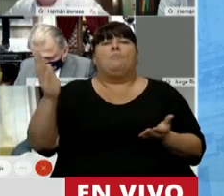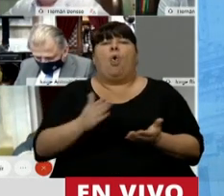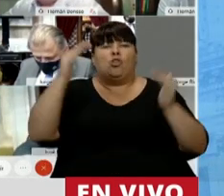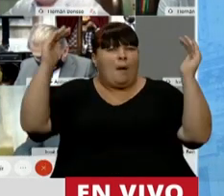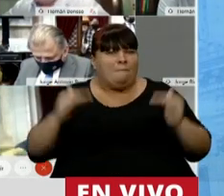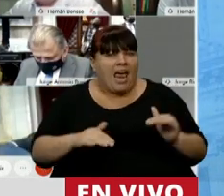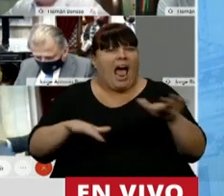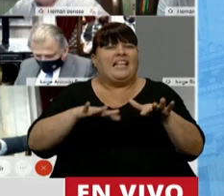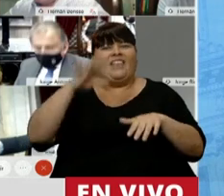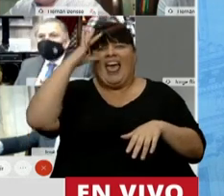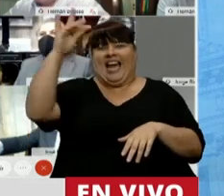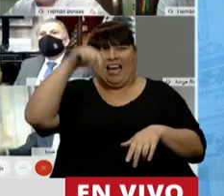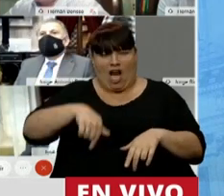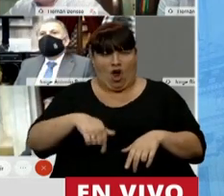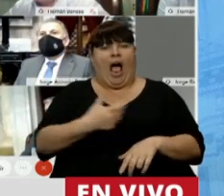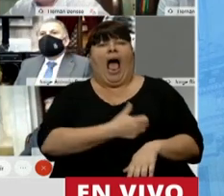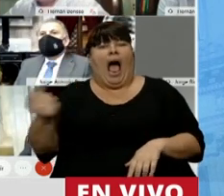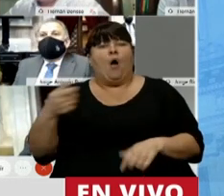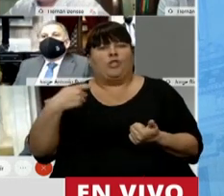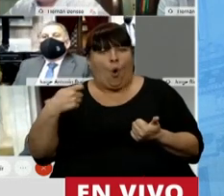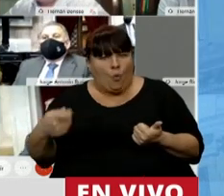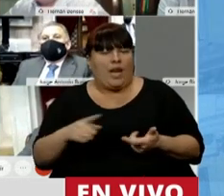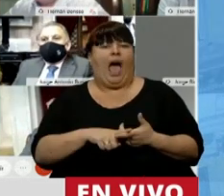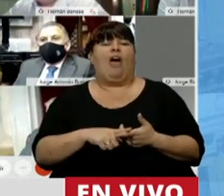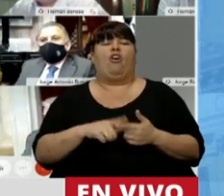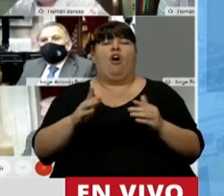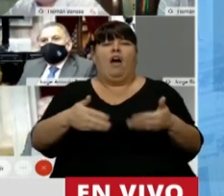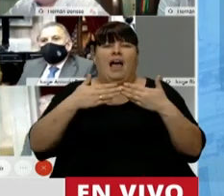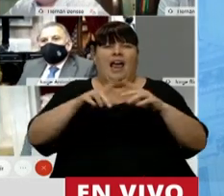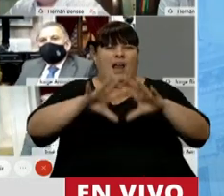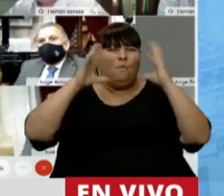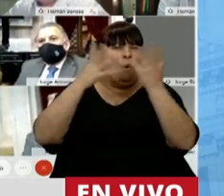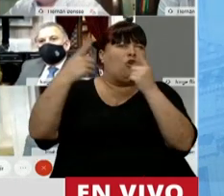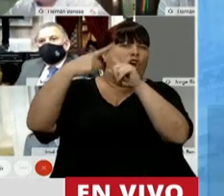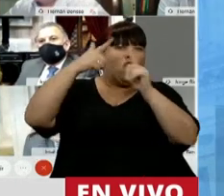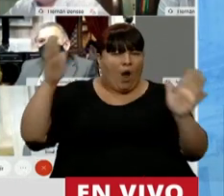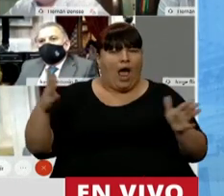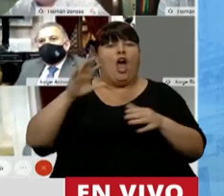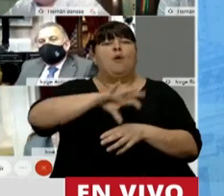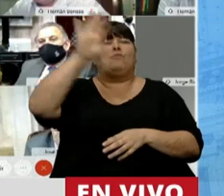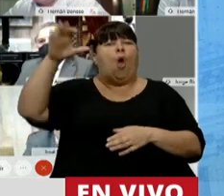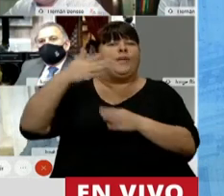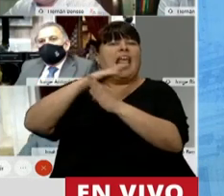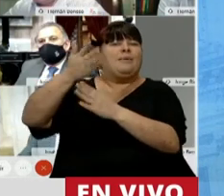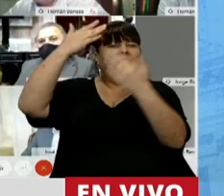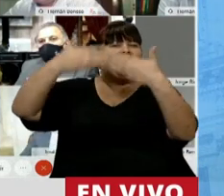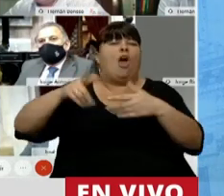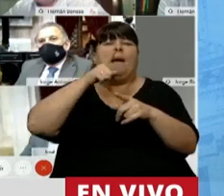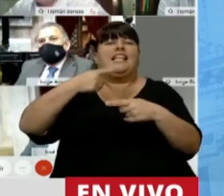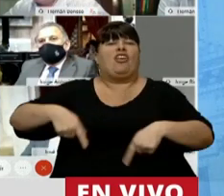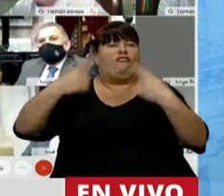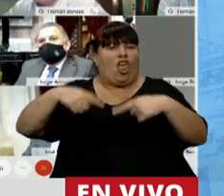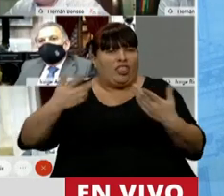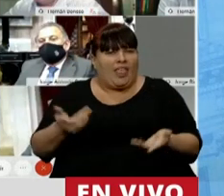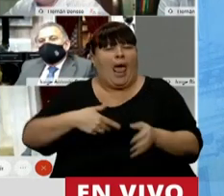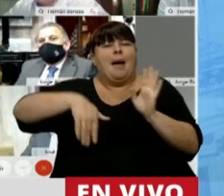producción y la actividad récord, ajuste a las jubilaciones, aislamiento internacional, provincias que cierran su límite como si fueran fronteras,